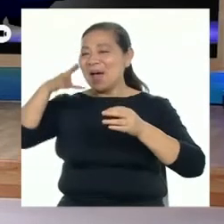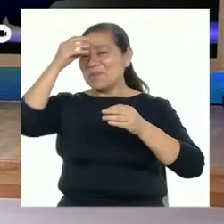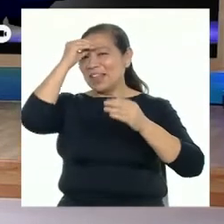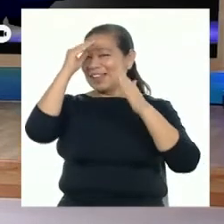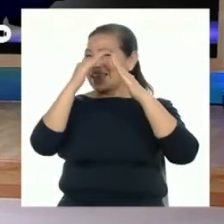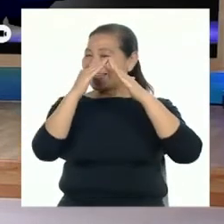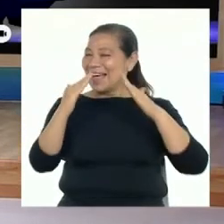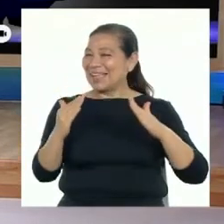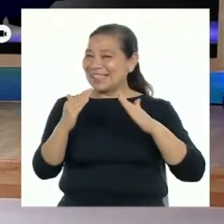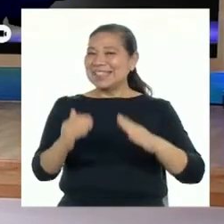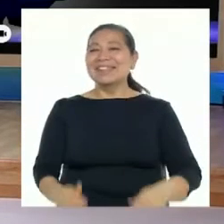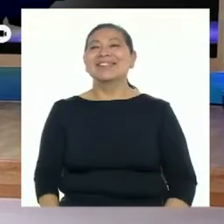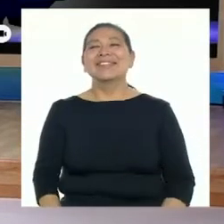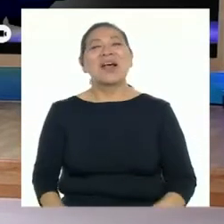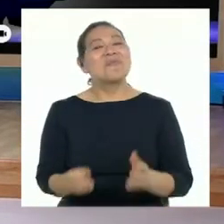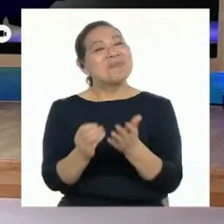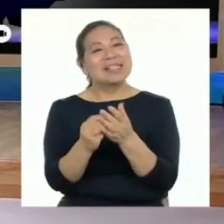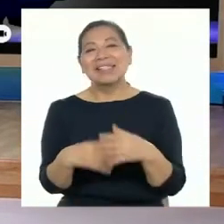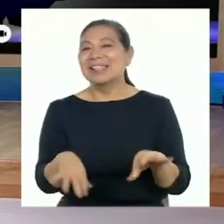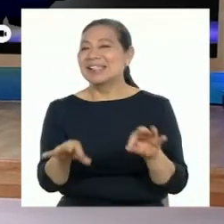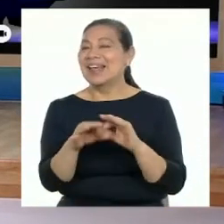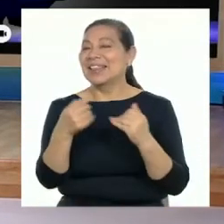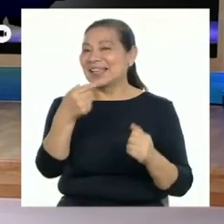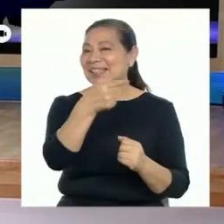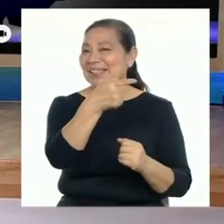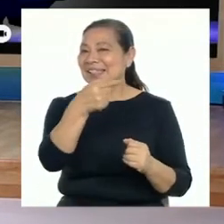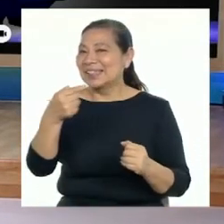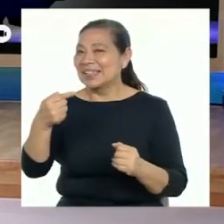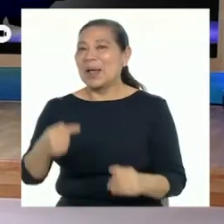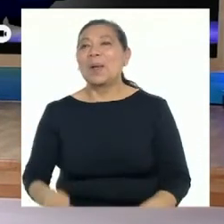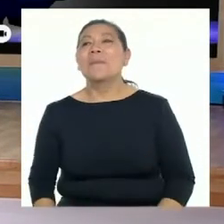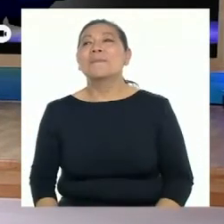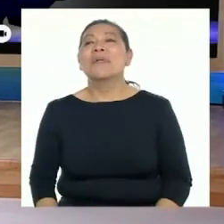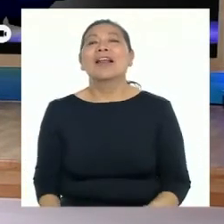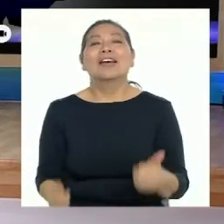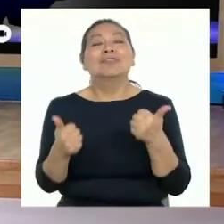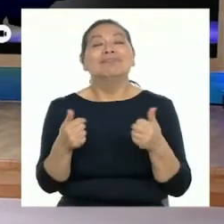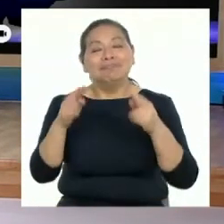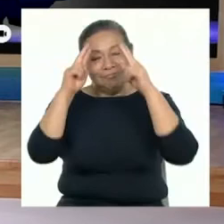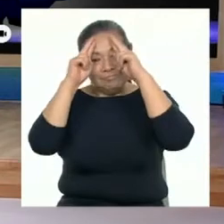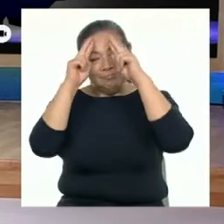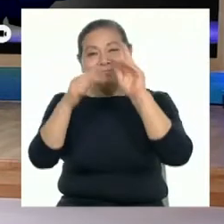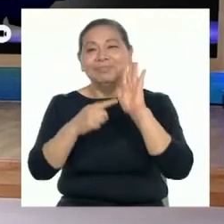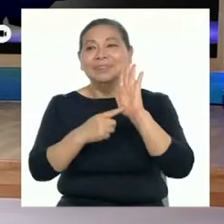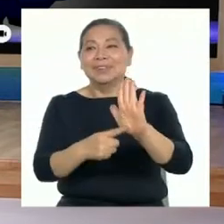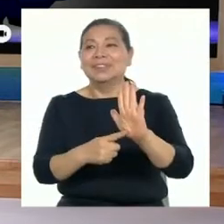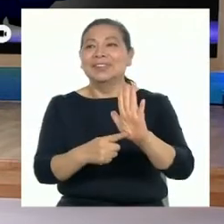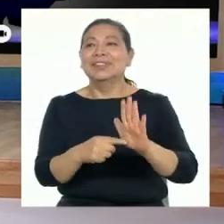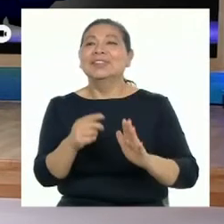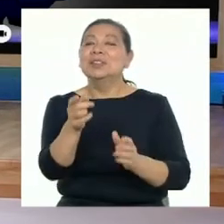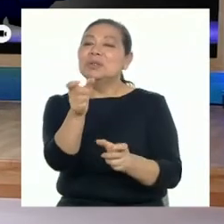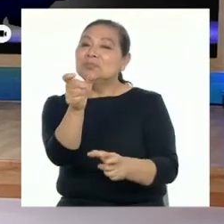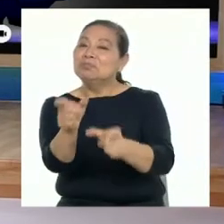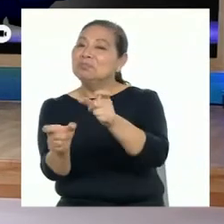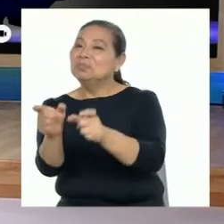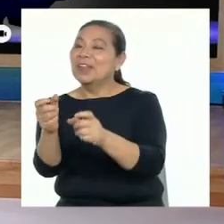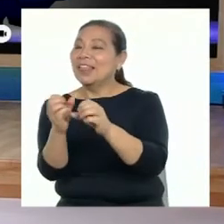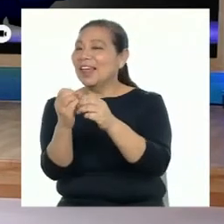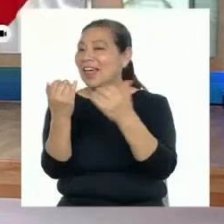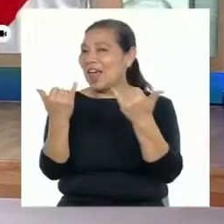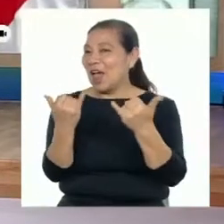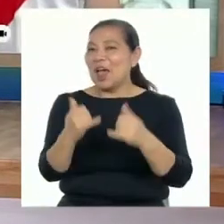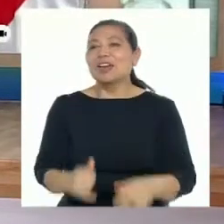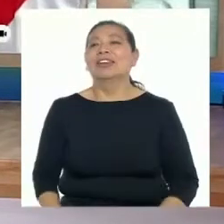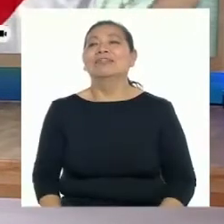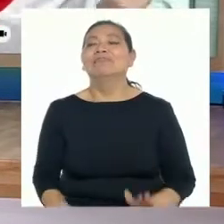2020! El evento más esperado de esta semana de noviembre. Es un honor presentar a las y los participantes del día de